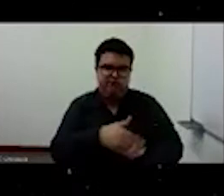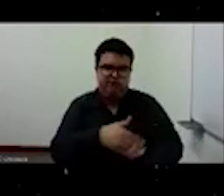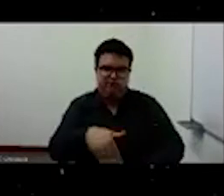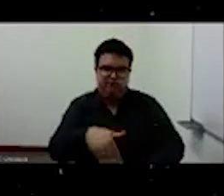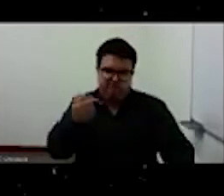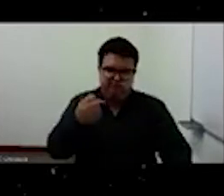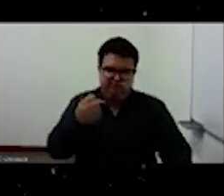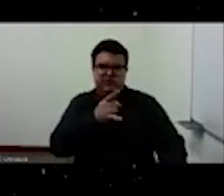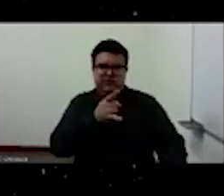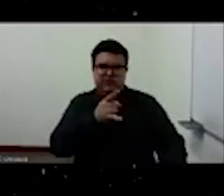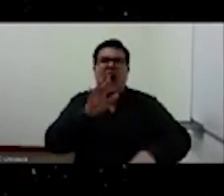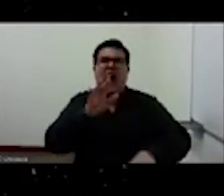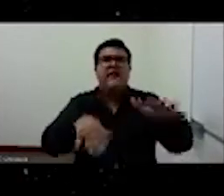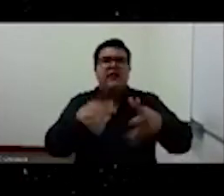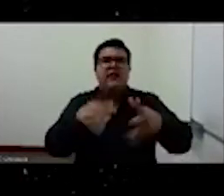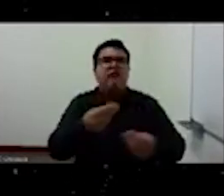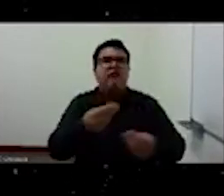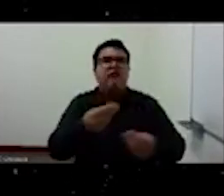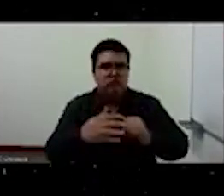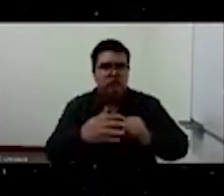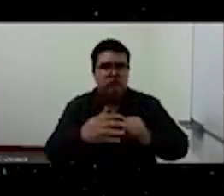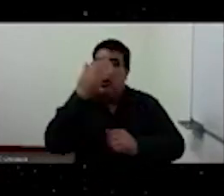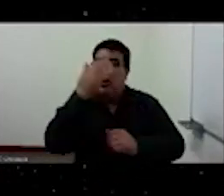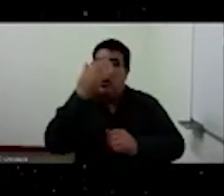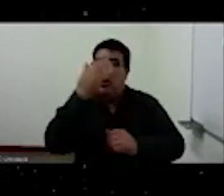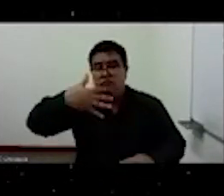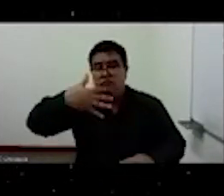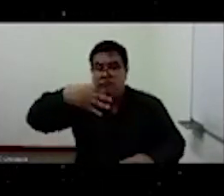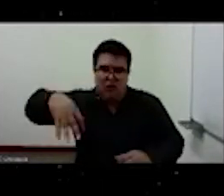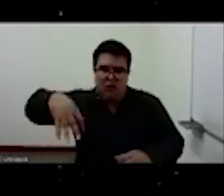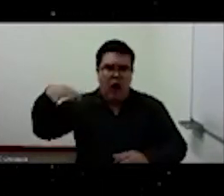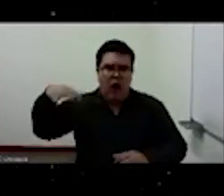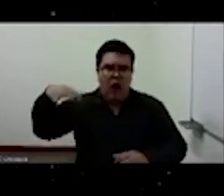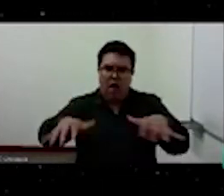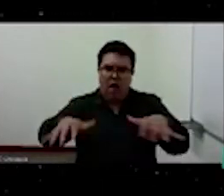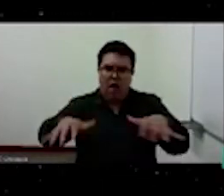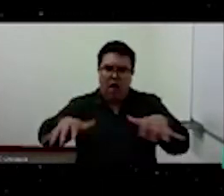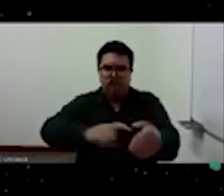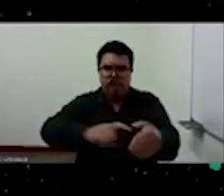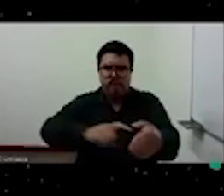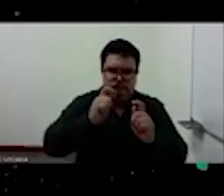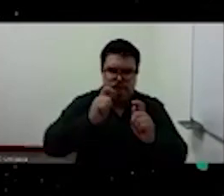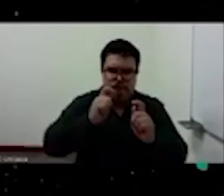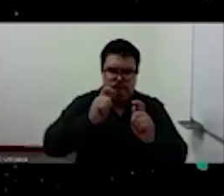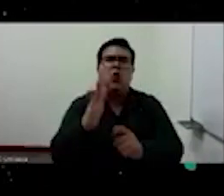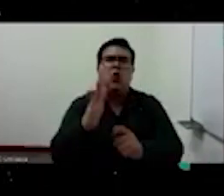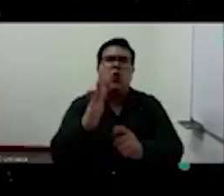que fue característica de la época moderna.